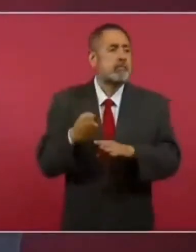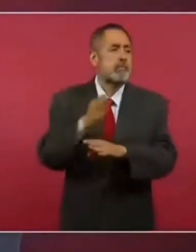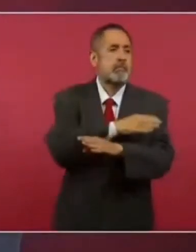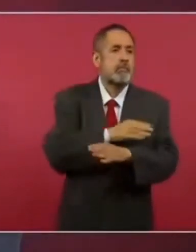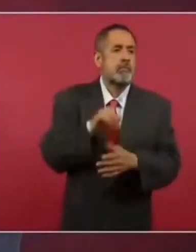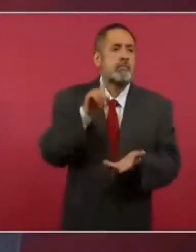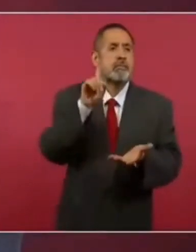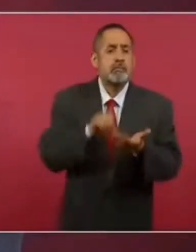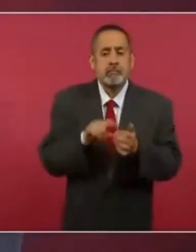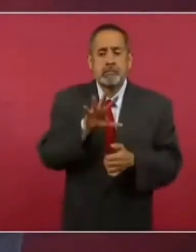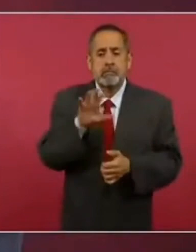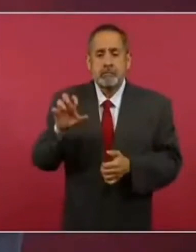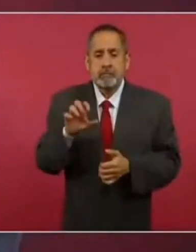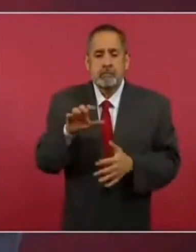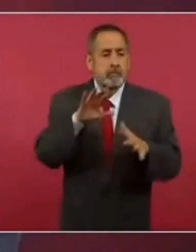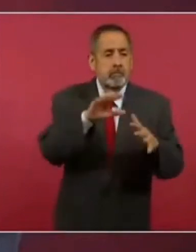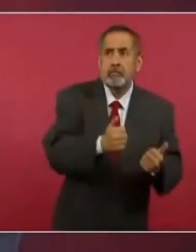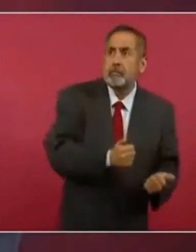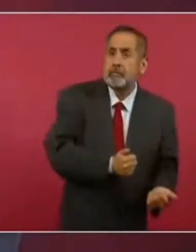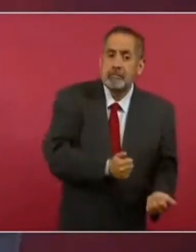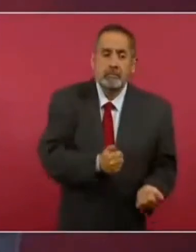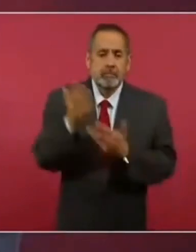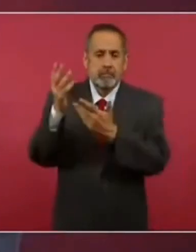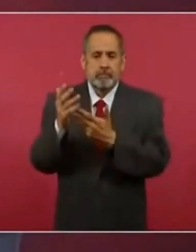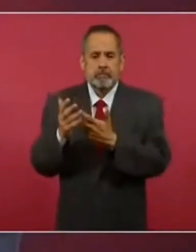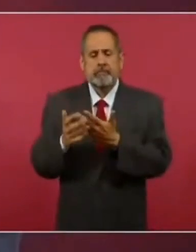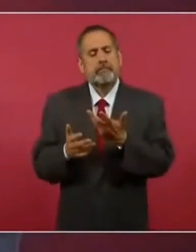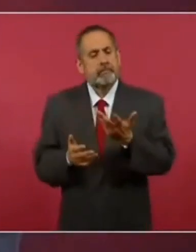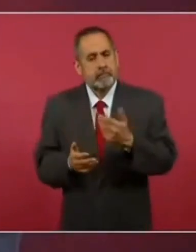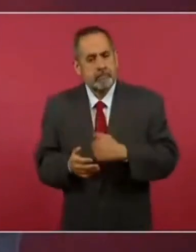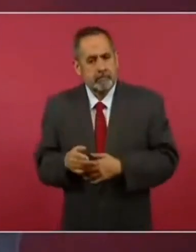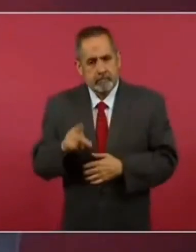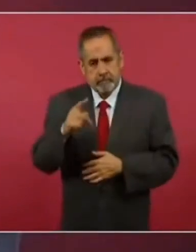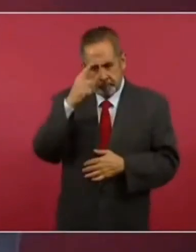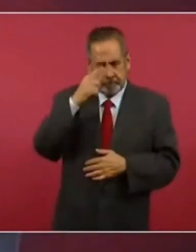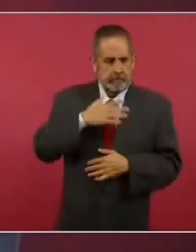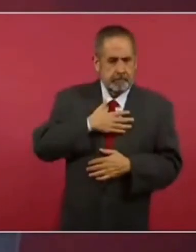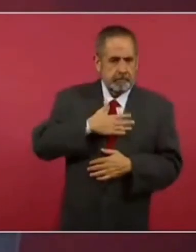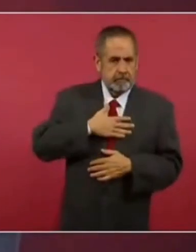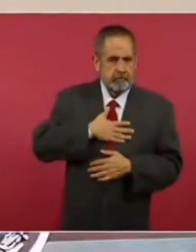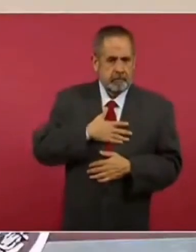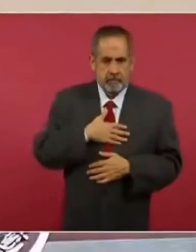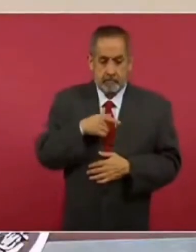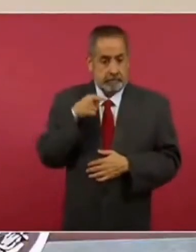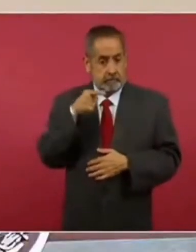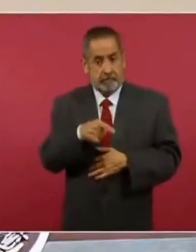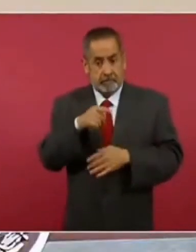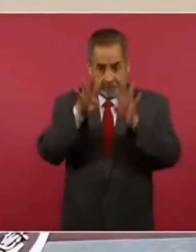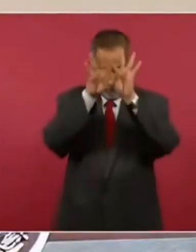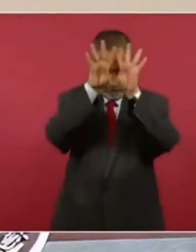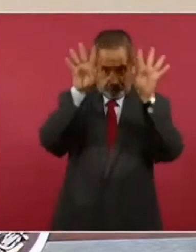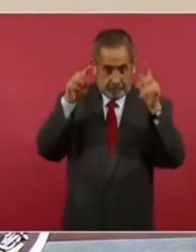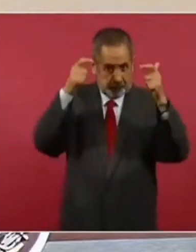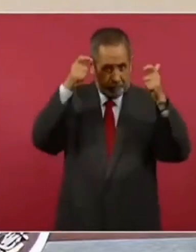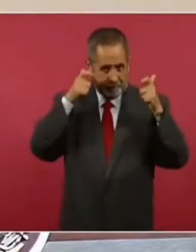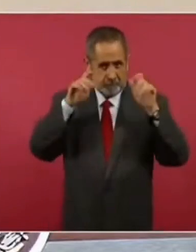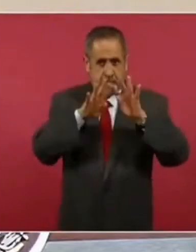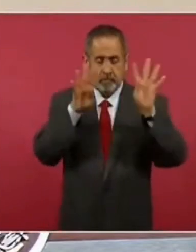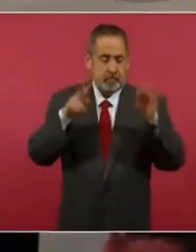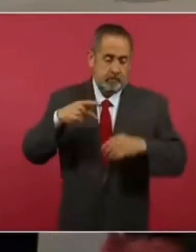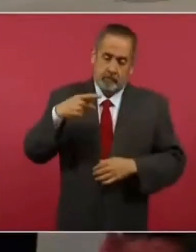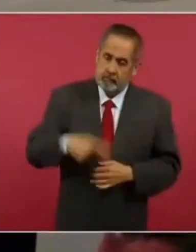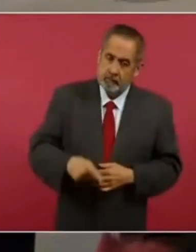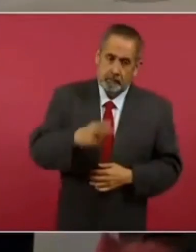XVI. No obstante, para nosotros es un objeto integrante del